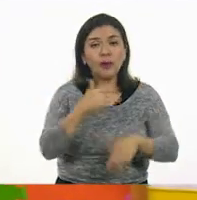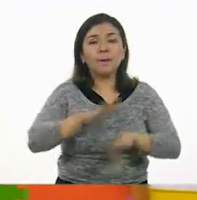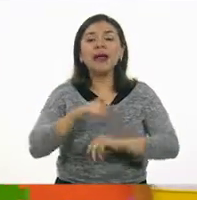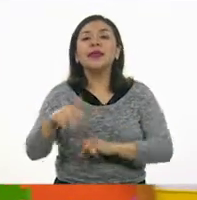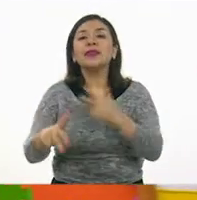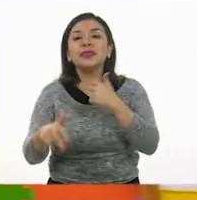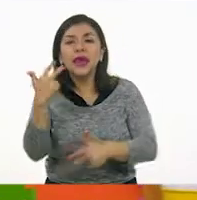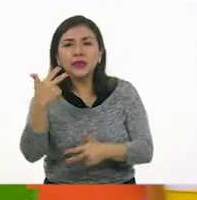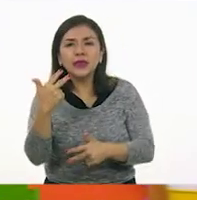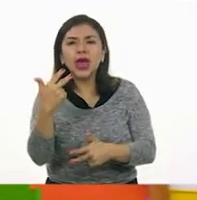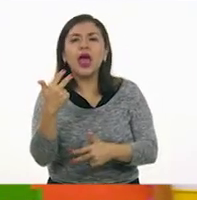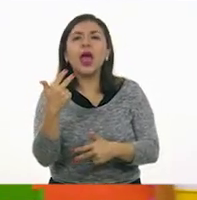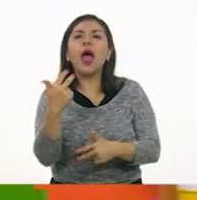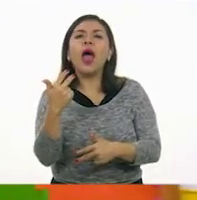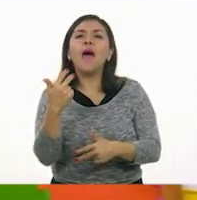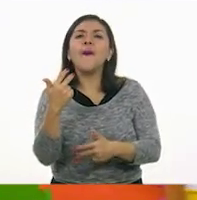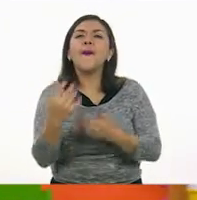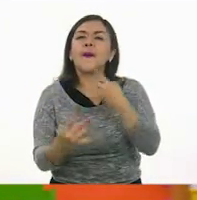trece,